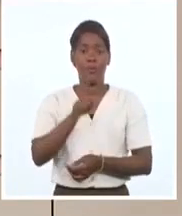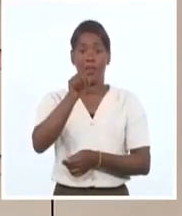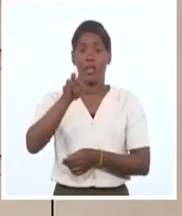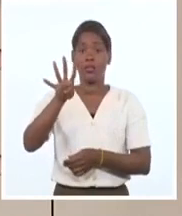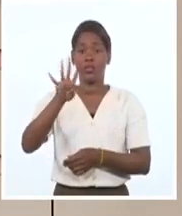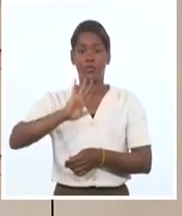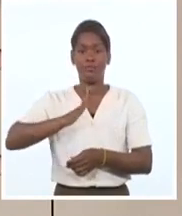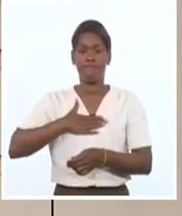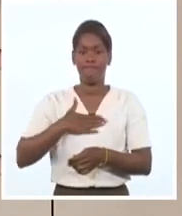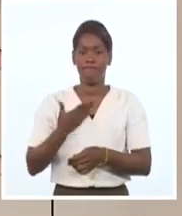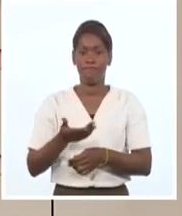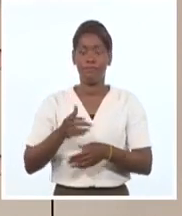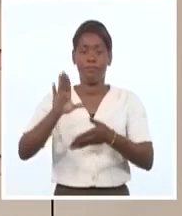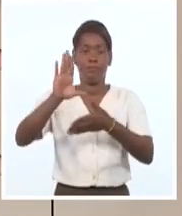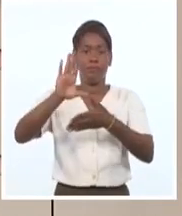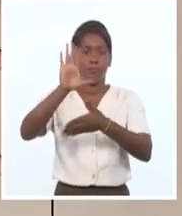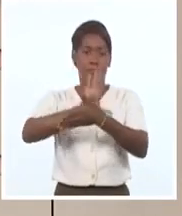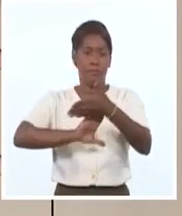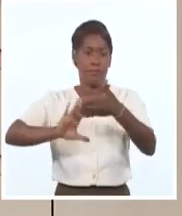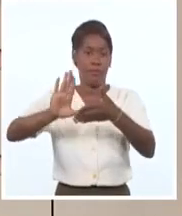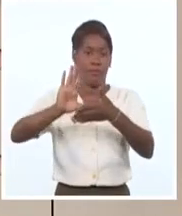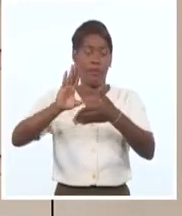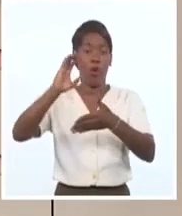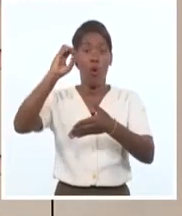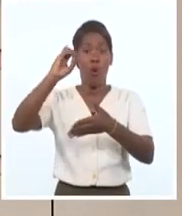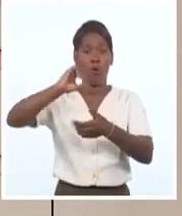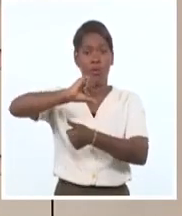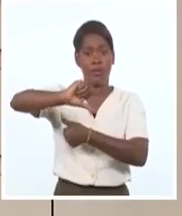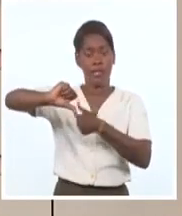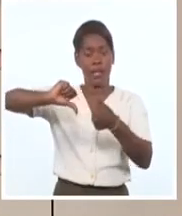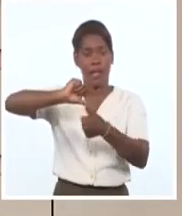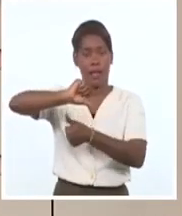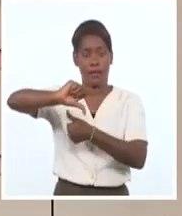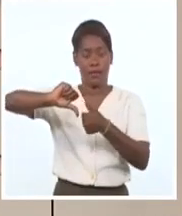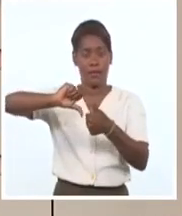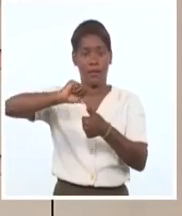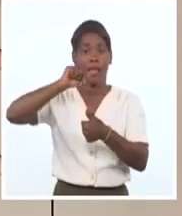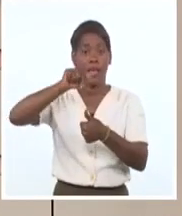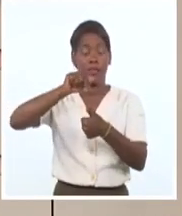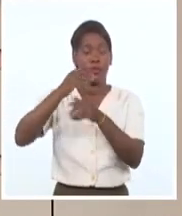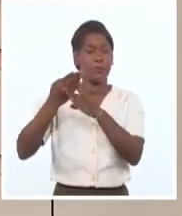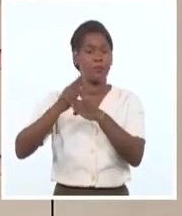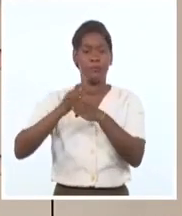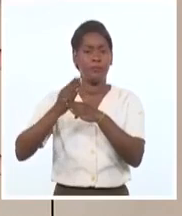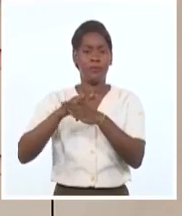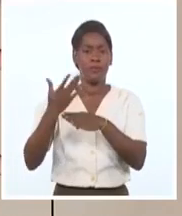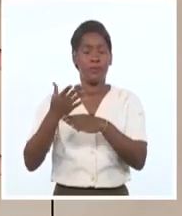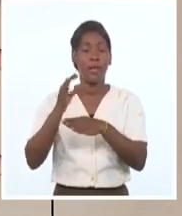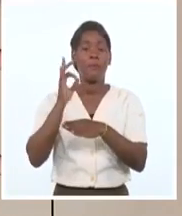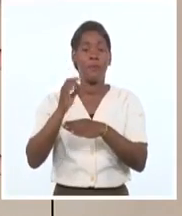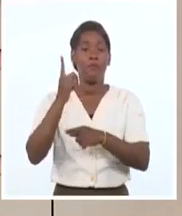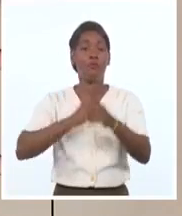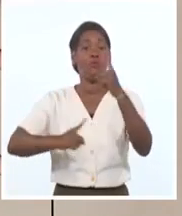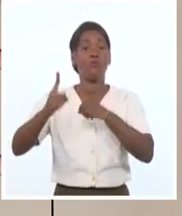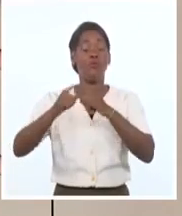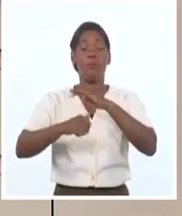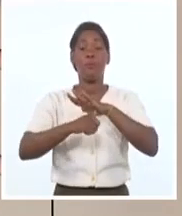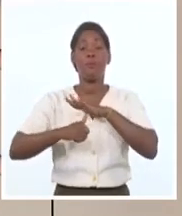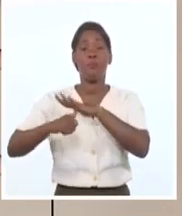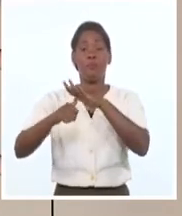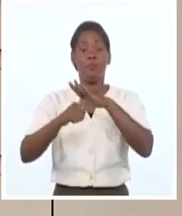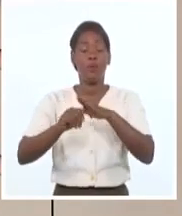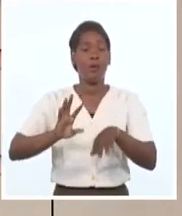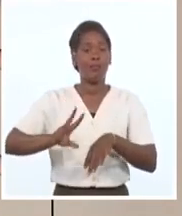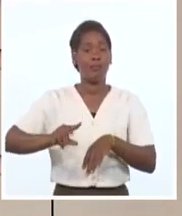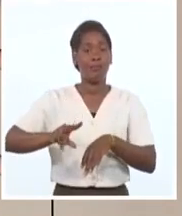Latina y el Caribe, lo que nos habla de una práctica extendida entre las élites políticas latinoamericanas. Algunos